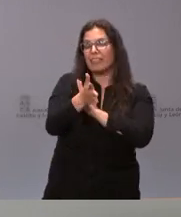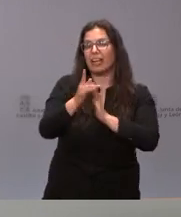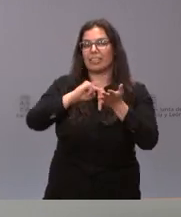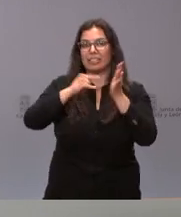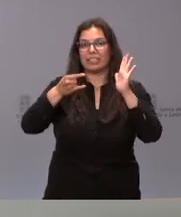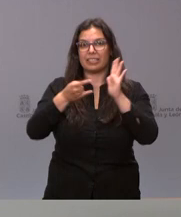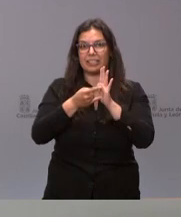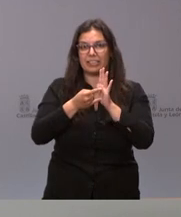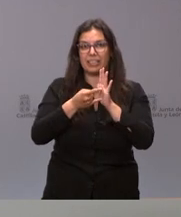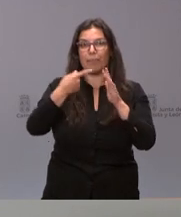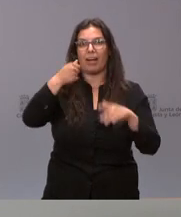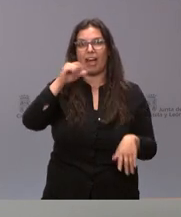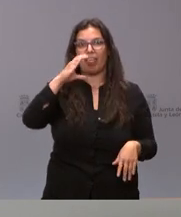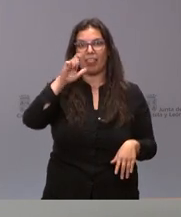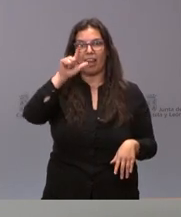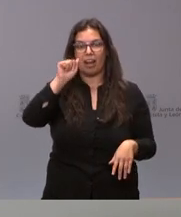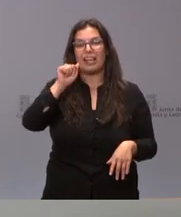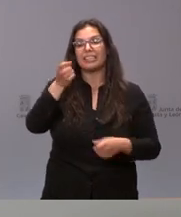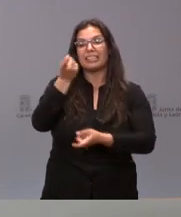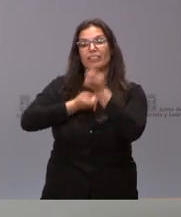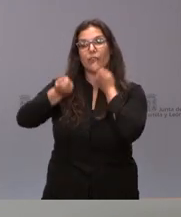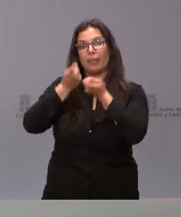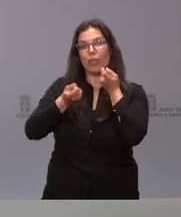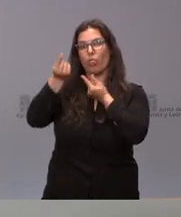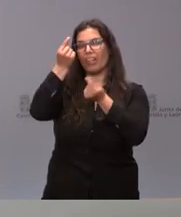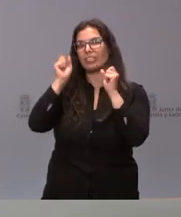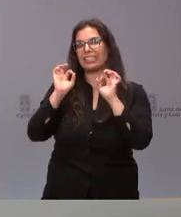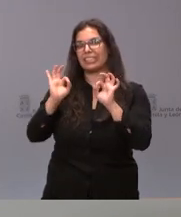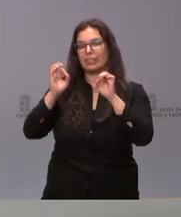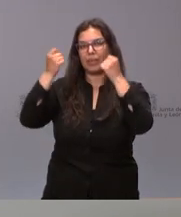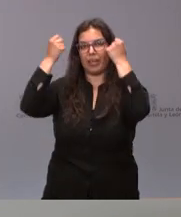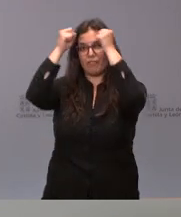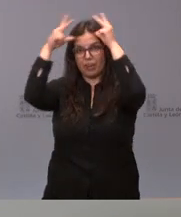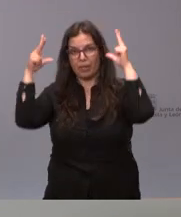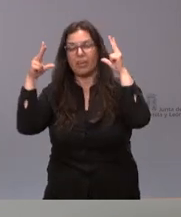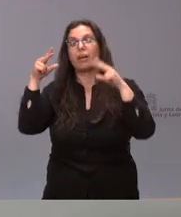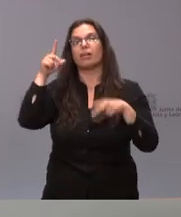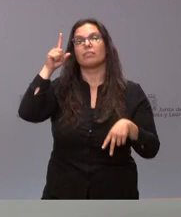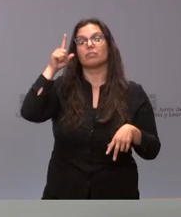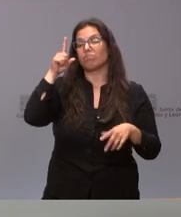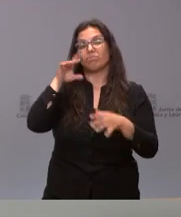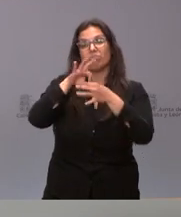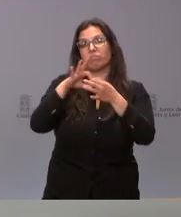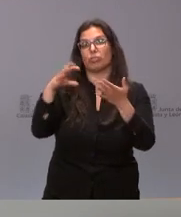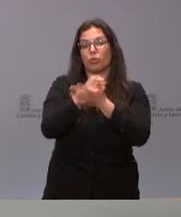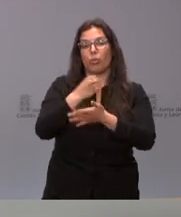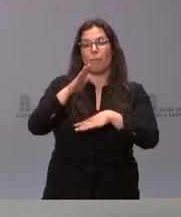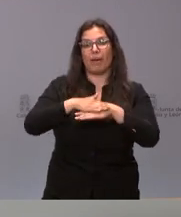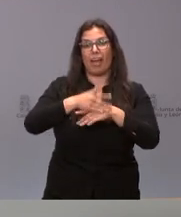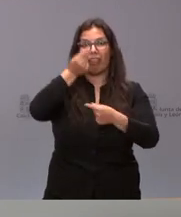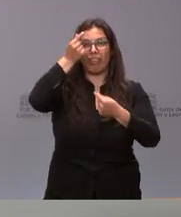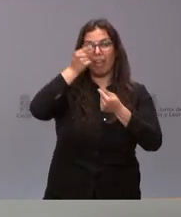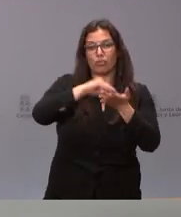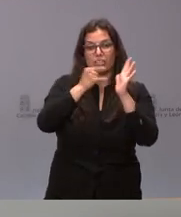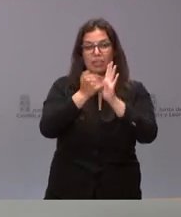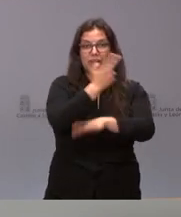GACELA de información sobre cuidados de enfermería en atención especializada y, por tanto, todo lo que tiene que ver con la digitalización del